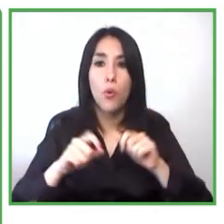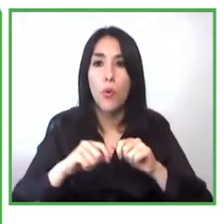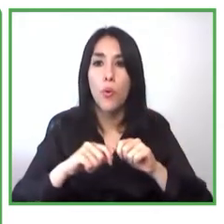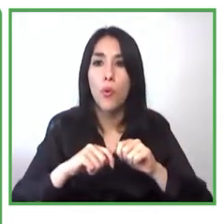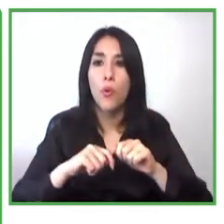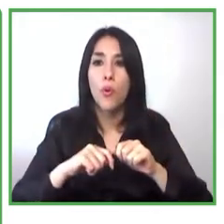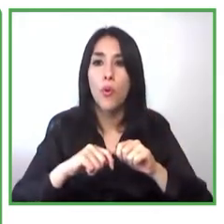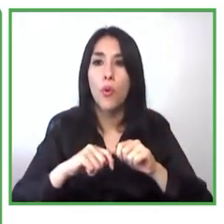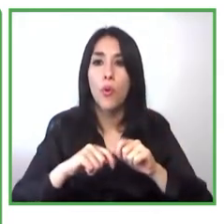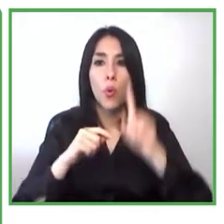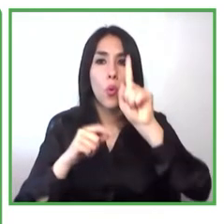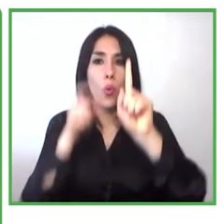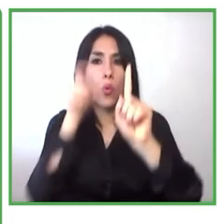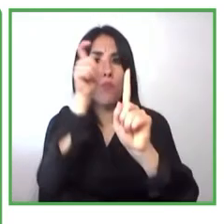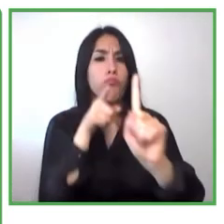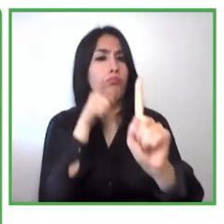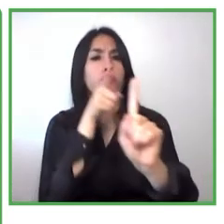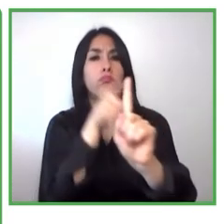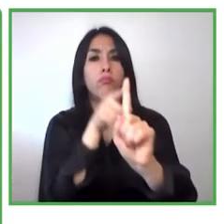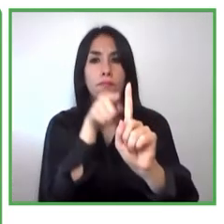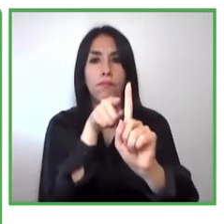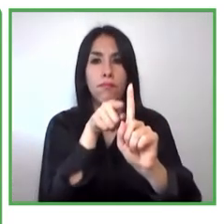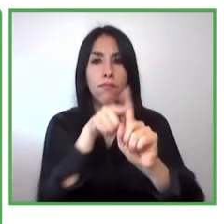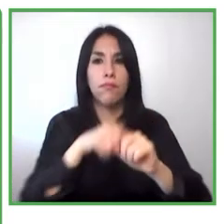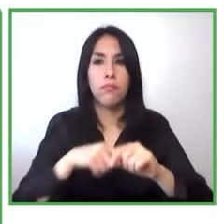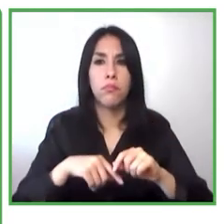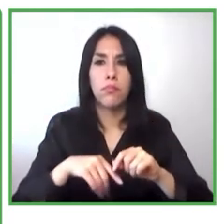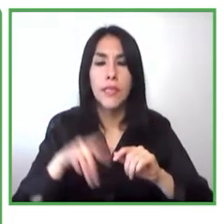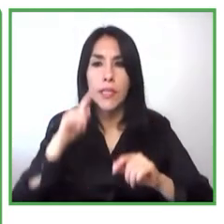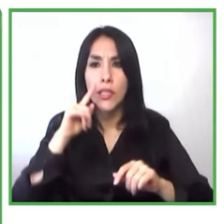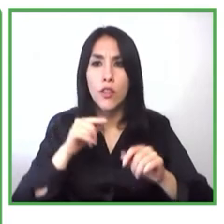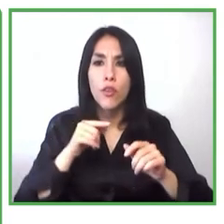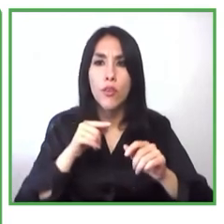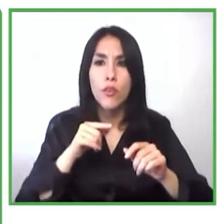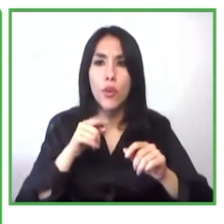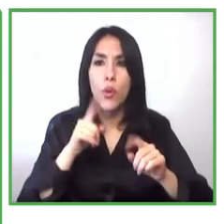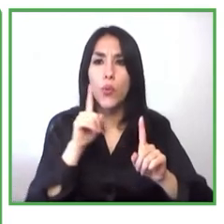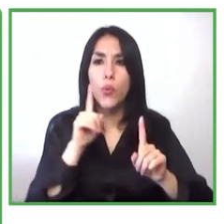fue importante como acciones posteriores